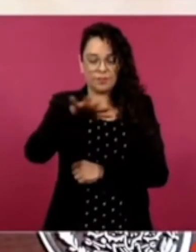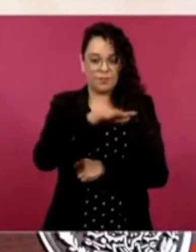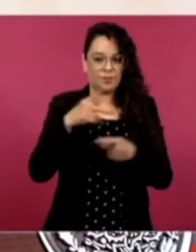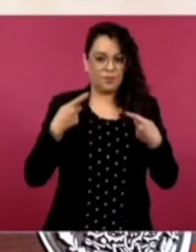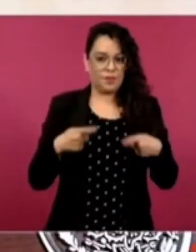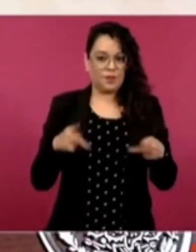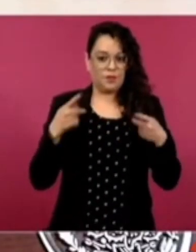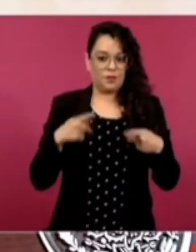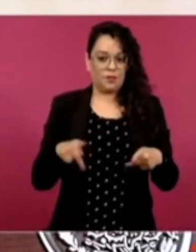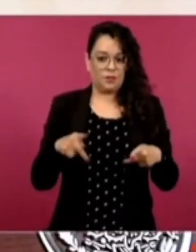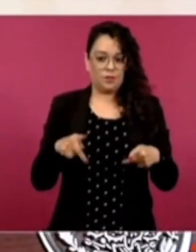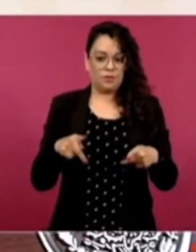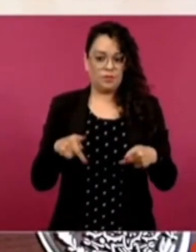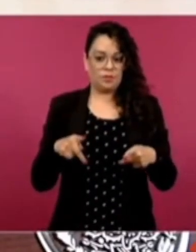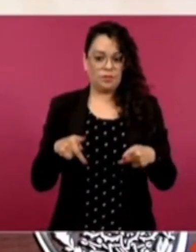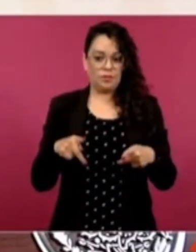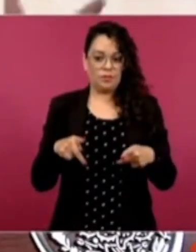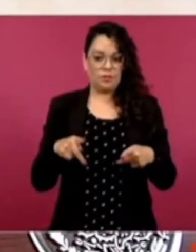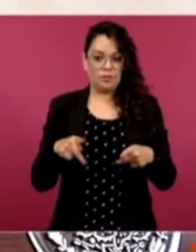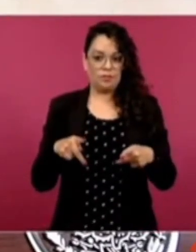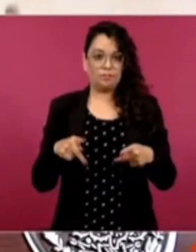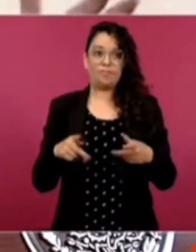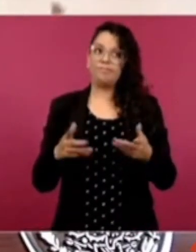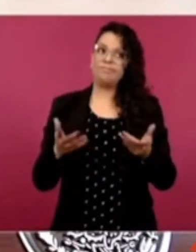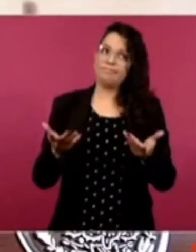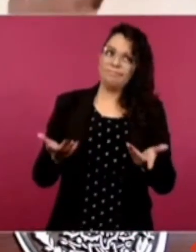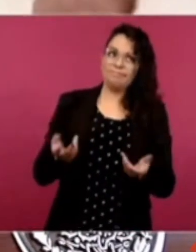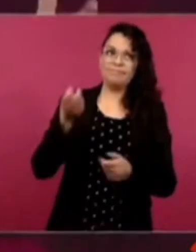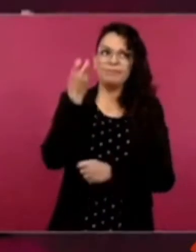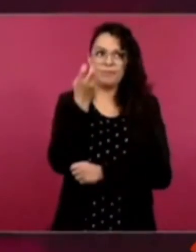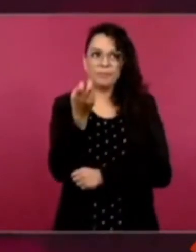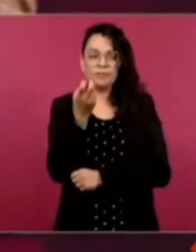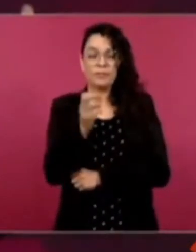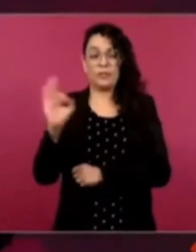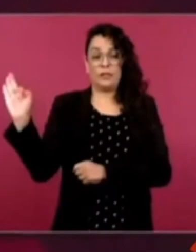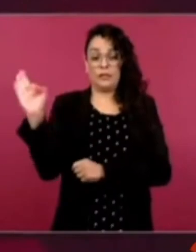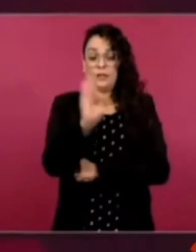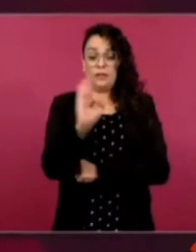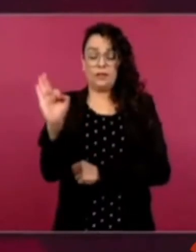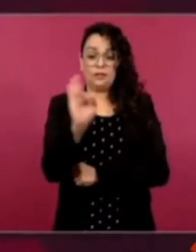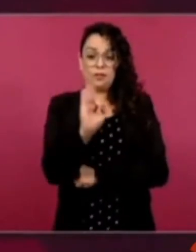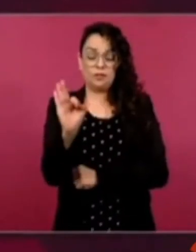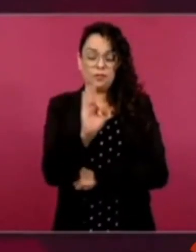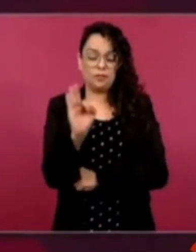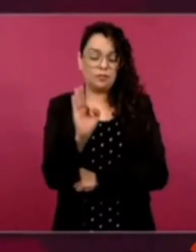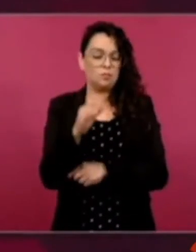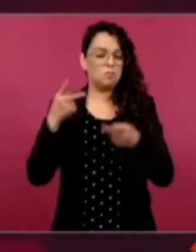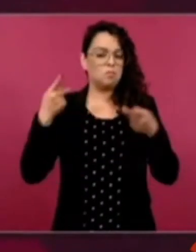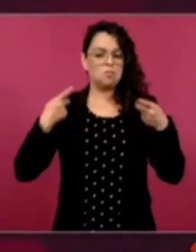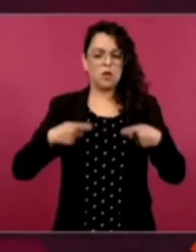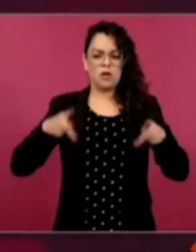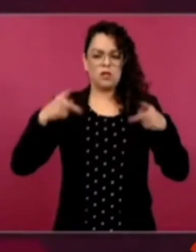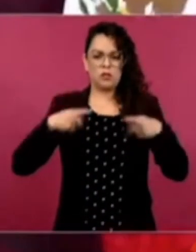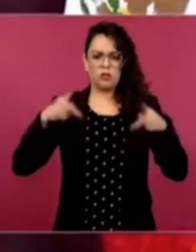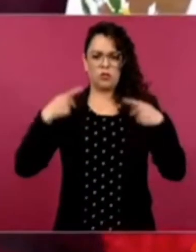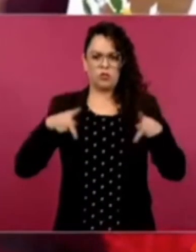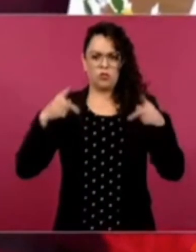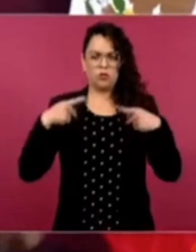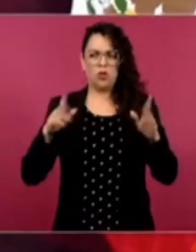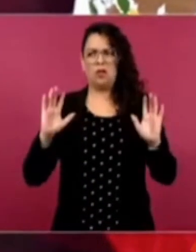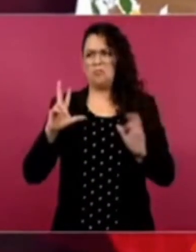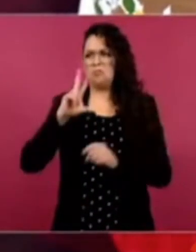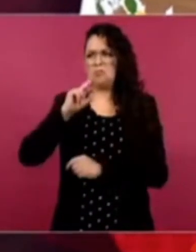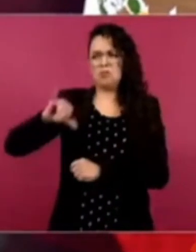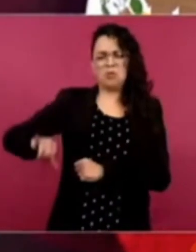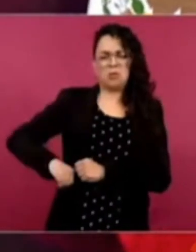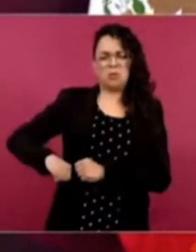Entonces, aún un agente que no piensa votar por nosotros o que